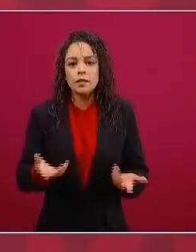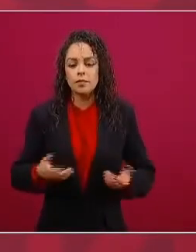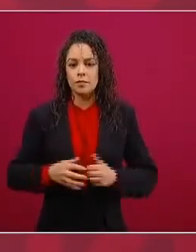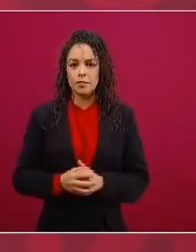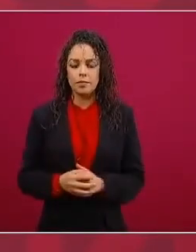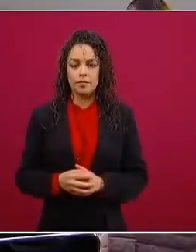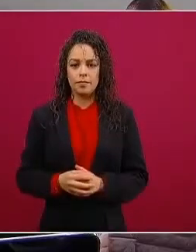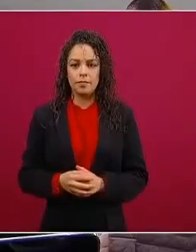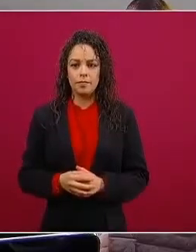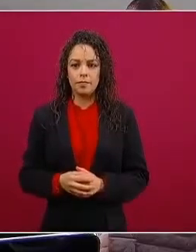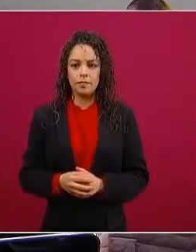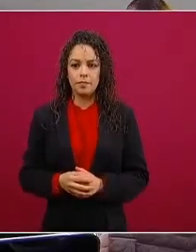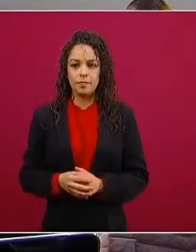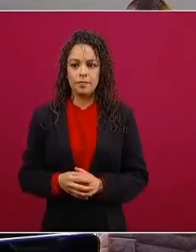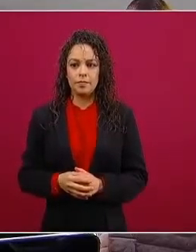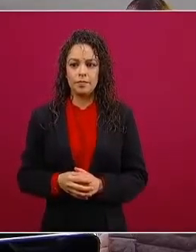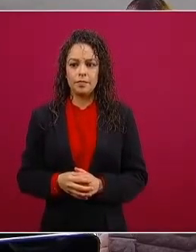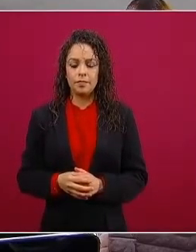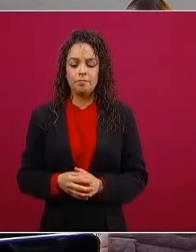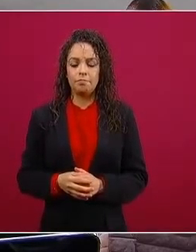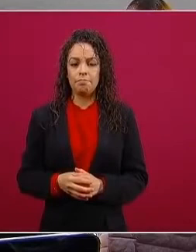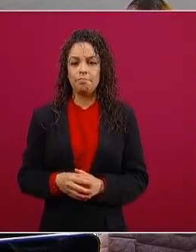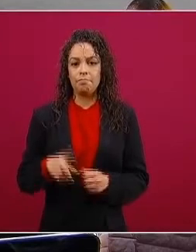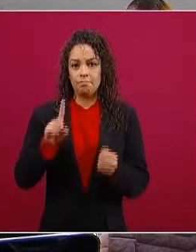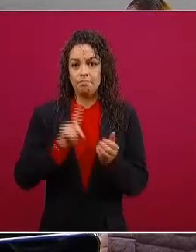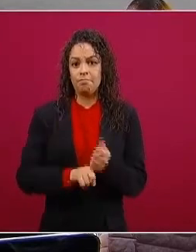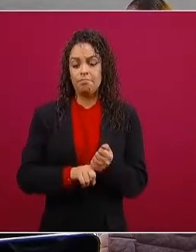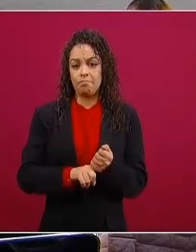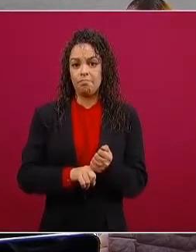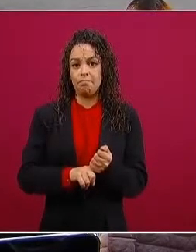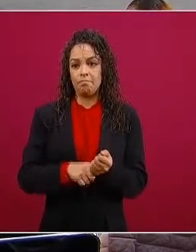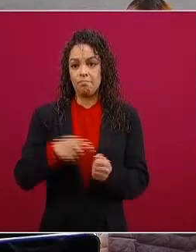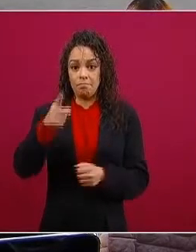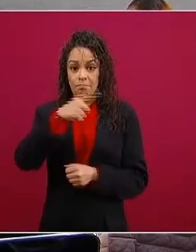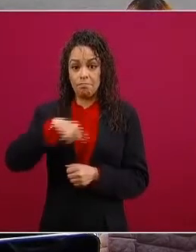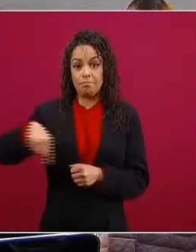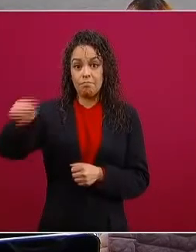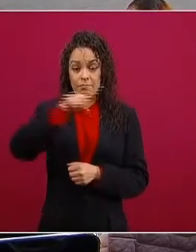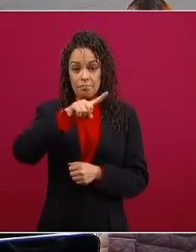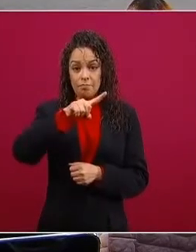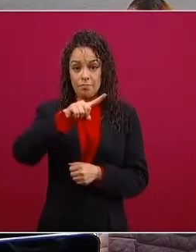se han convertido en voceros del conservadurismo